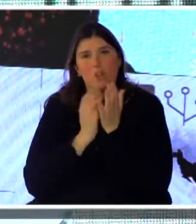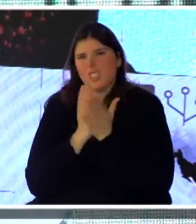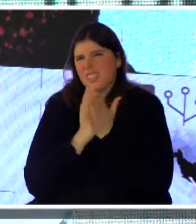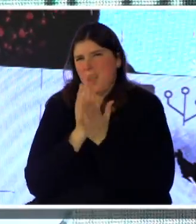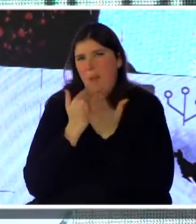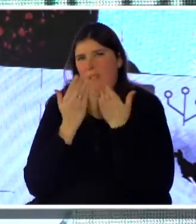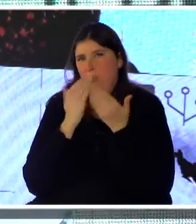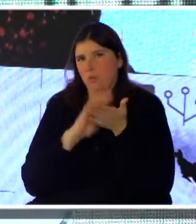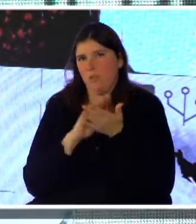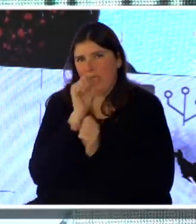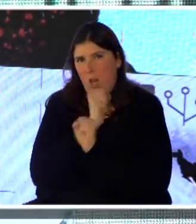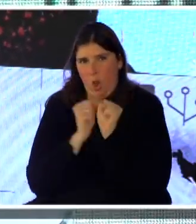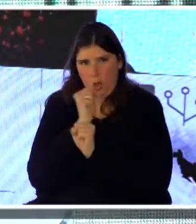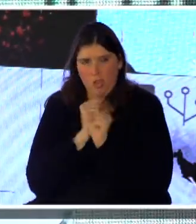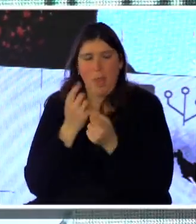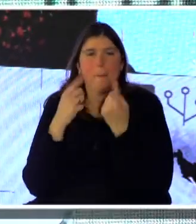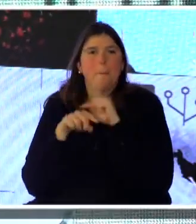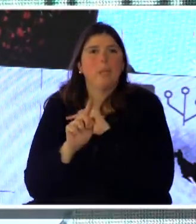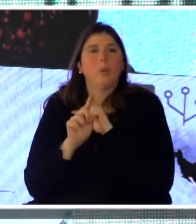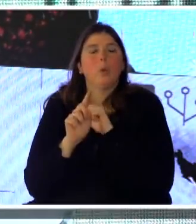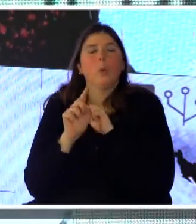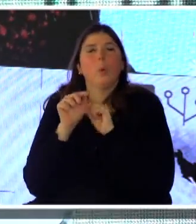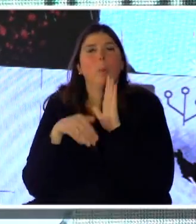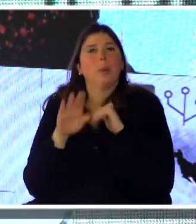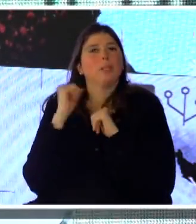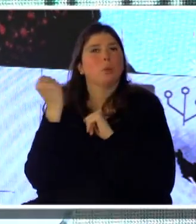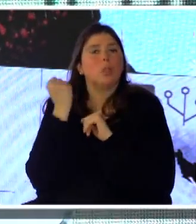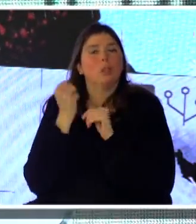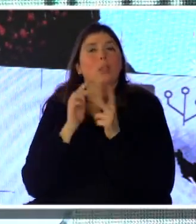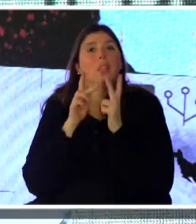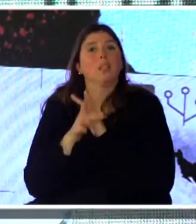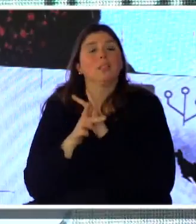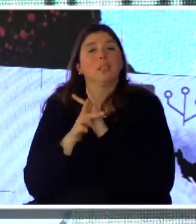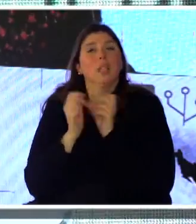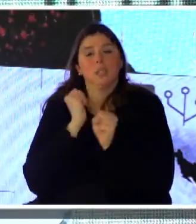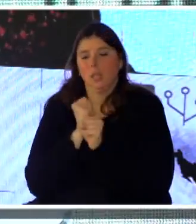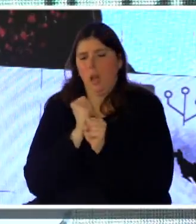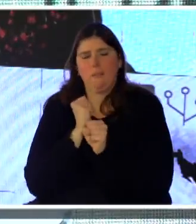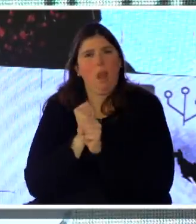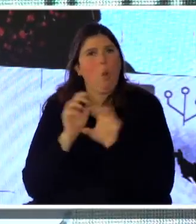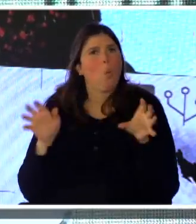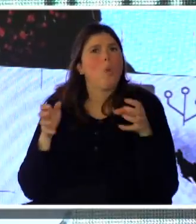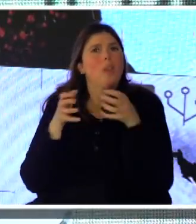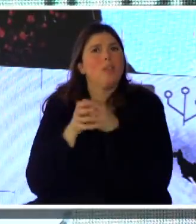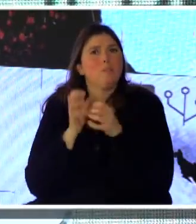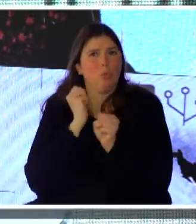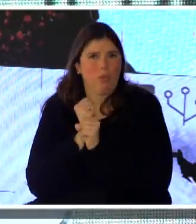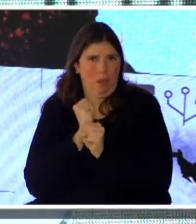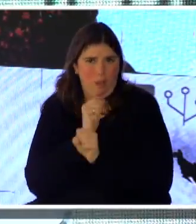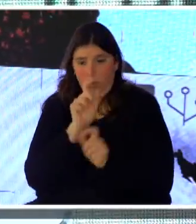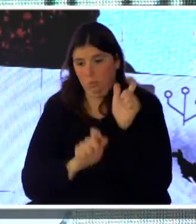tecnología, pero lo importante es destacar que esto se apoya en un trabajo de un equipo de trabajo de personas.